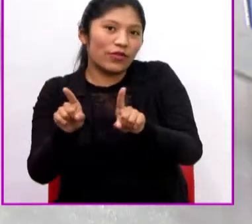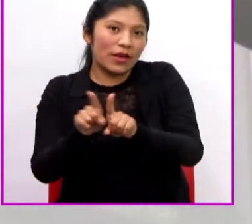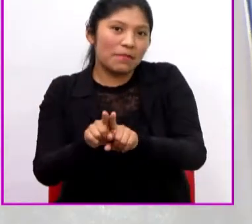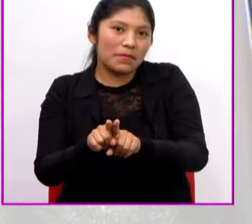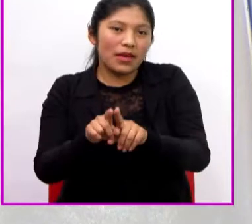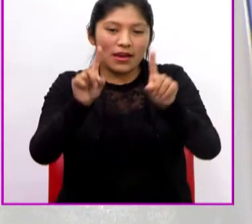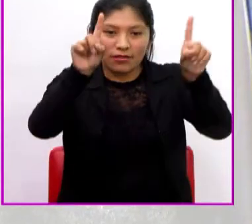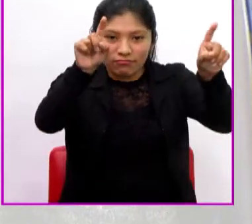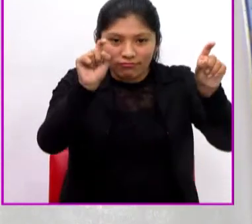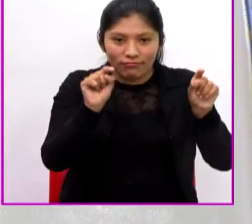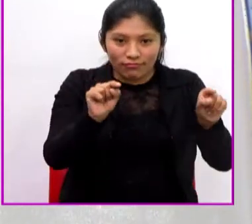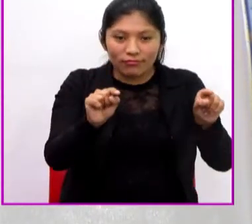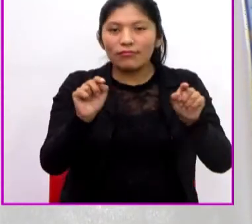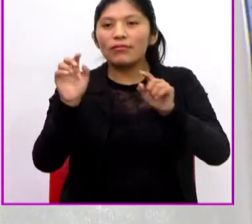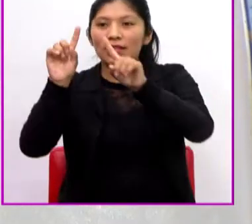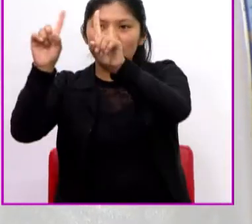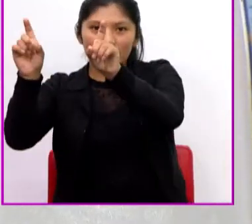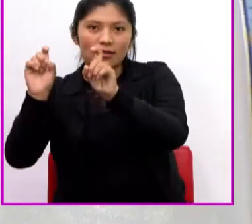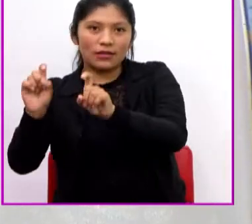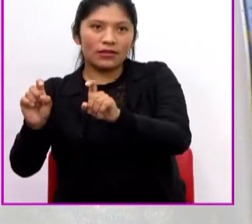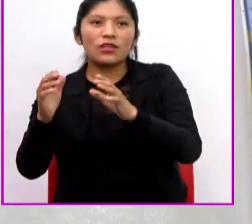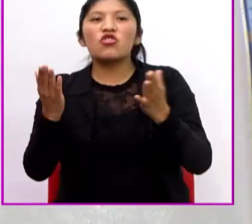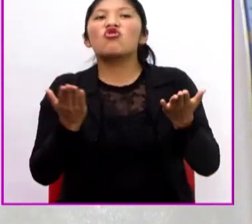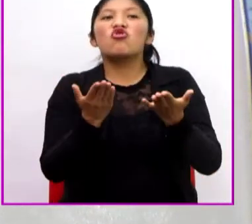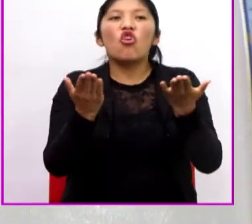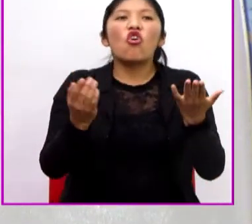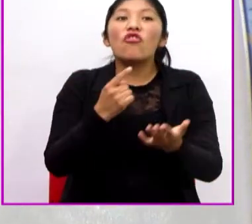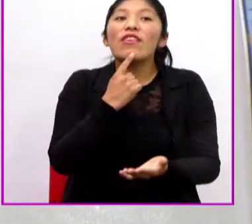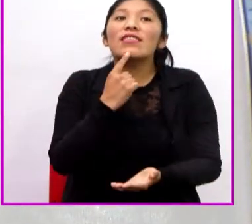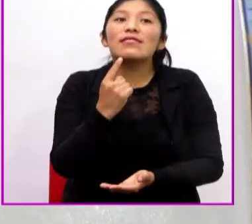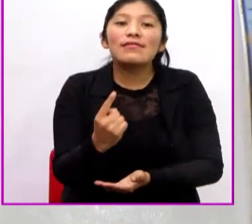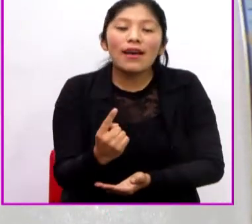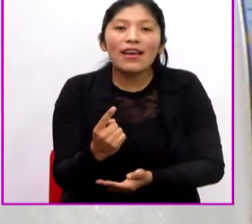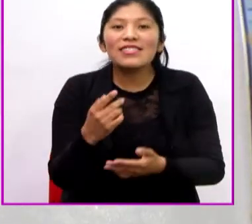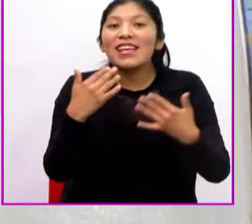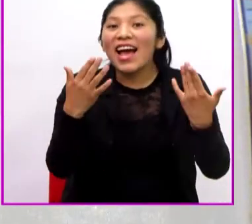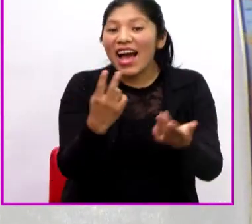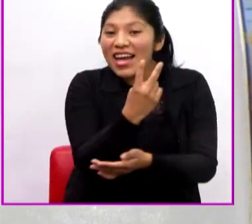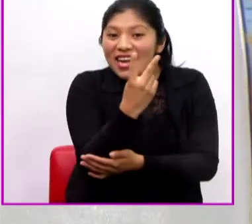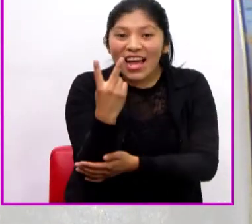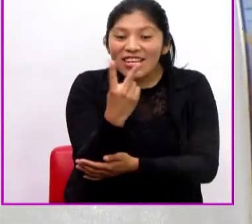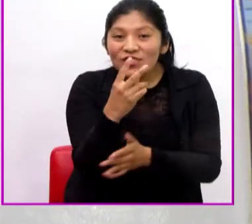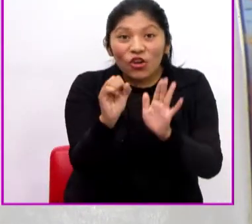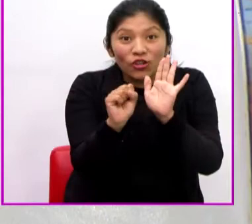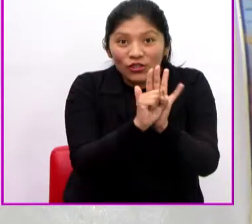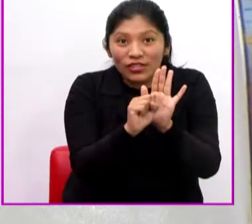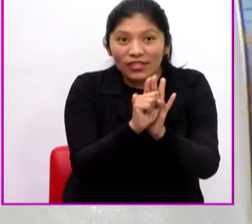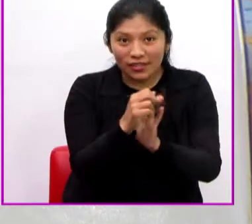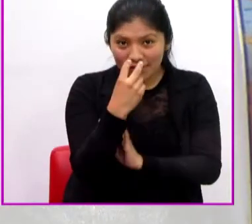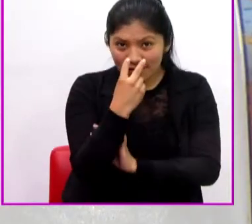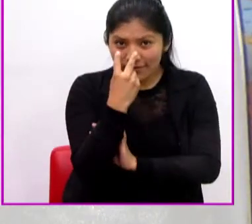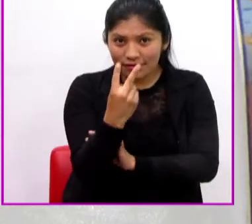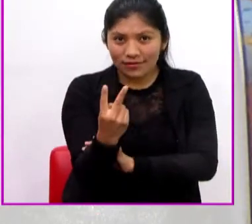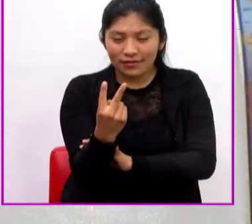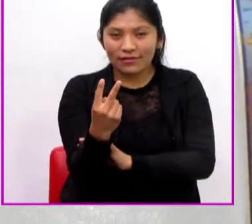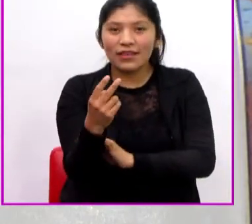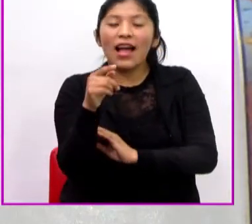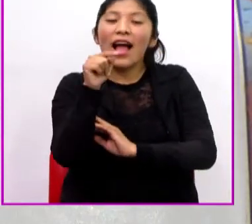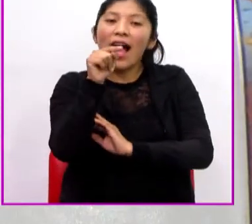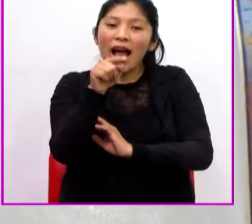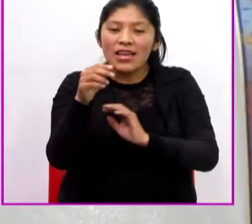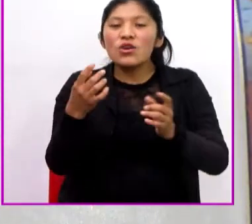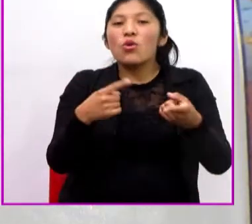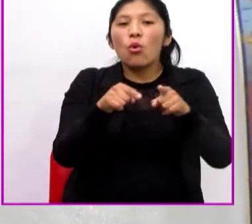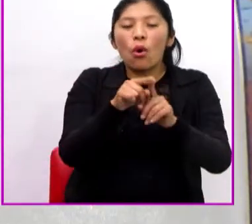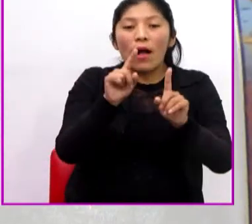este caso, están dos. En la frase que dice, ¿dónde estás? Al mismo tiempo que está preguntando, está exclamando.